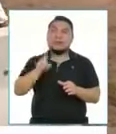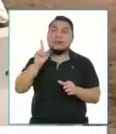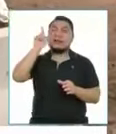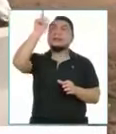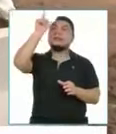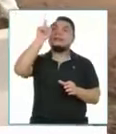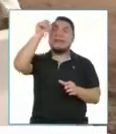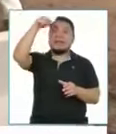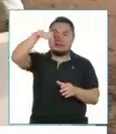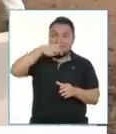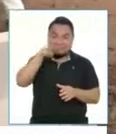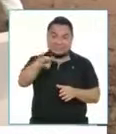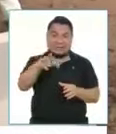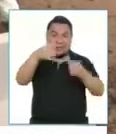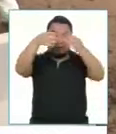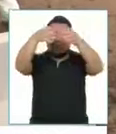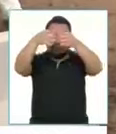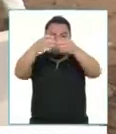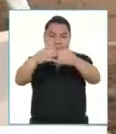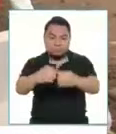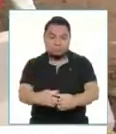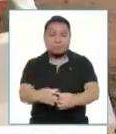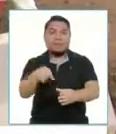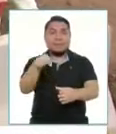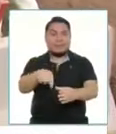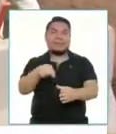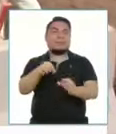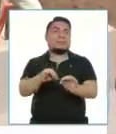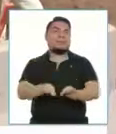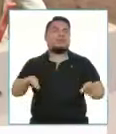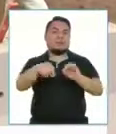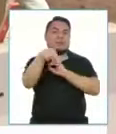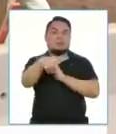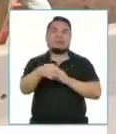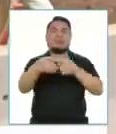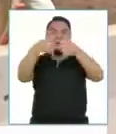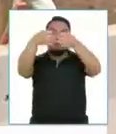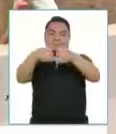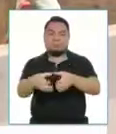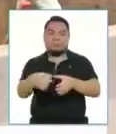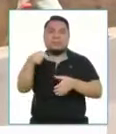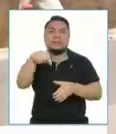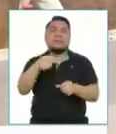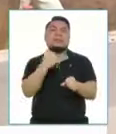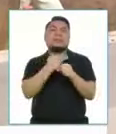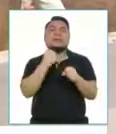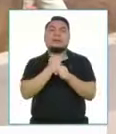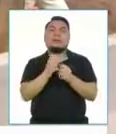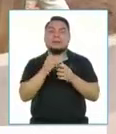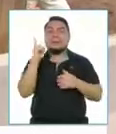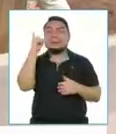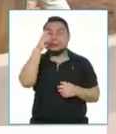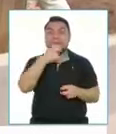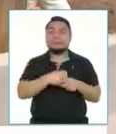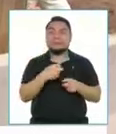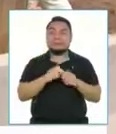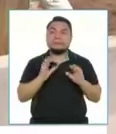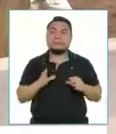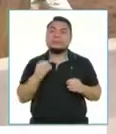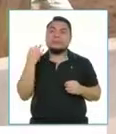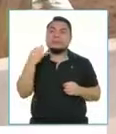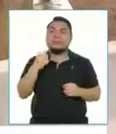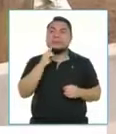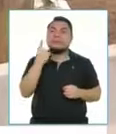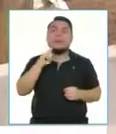¿Qué es lo que se está haciendo ahora? Así es. En este momento estamos, digamos, viendo la parte inicial, ¿no? Que es un trabajo bastante complejo, atípico, porque siempre